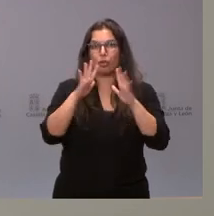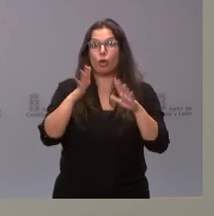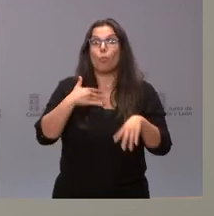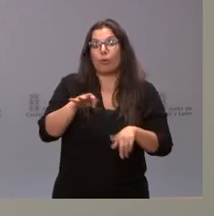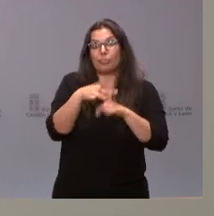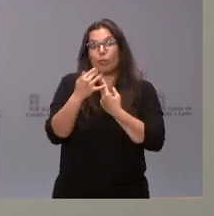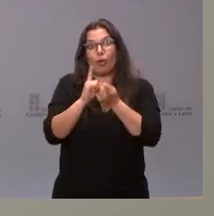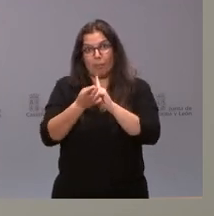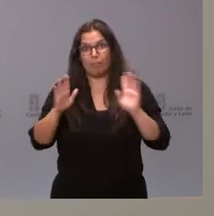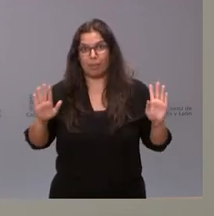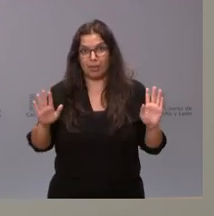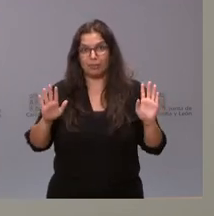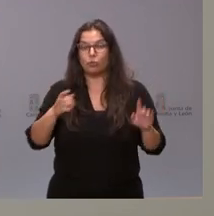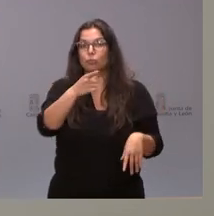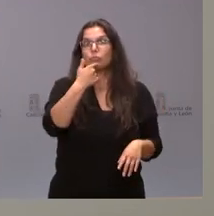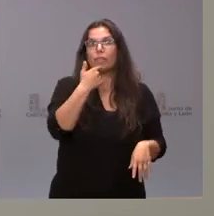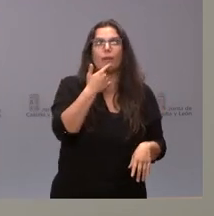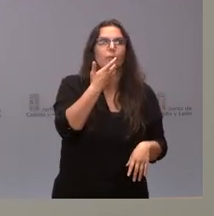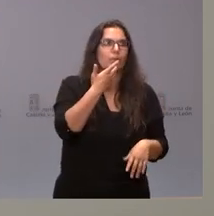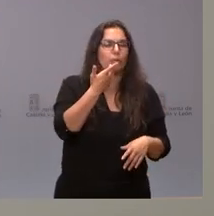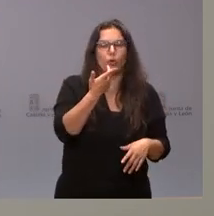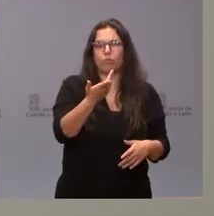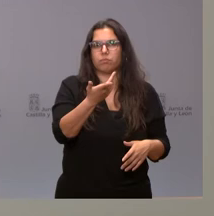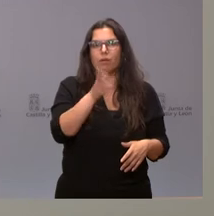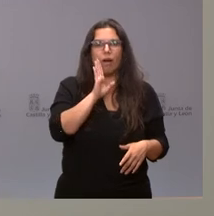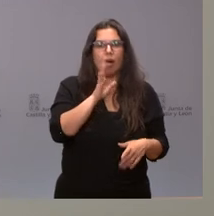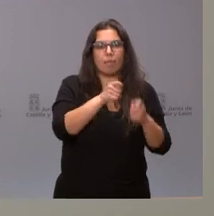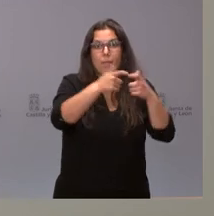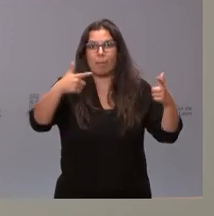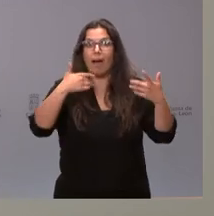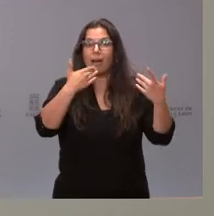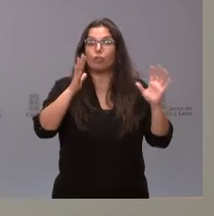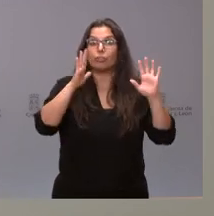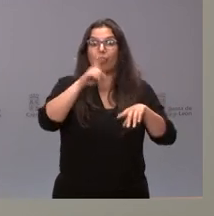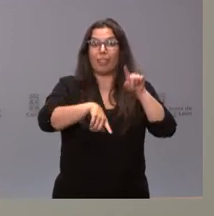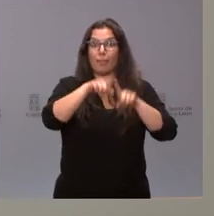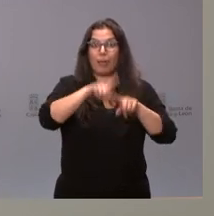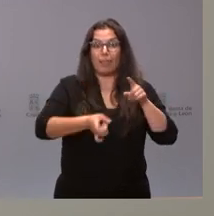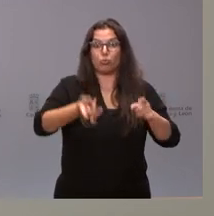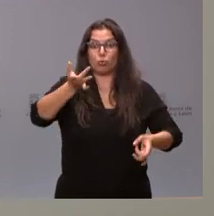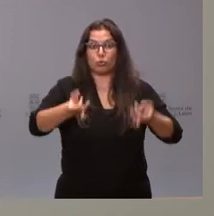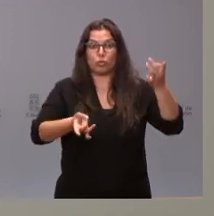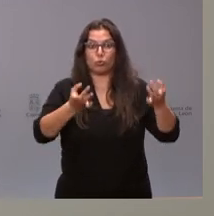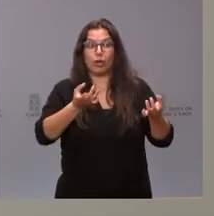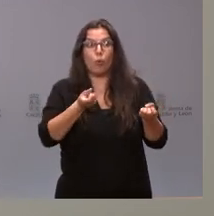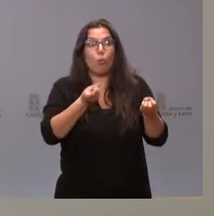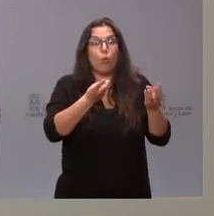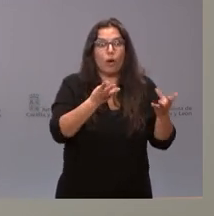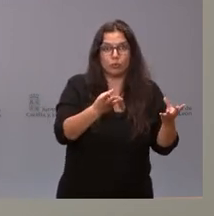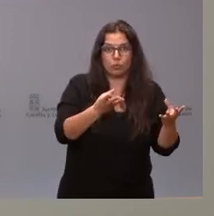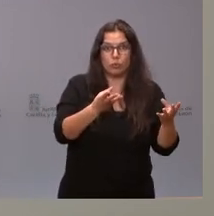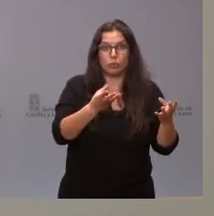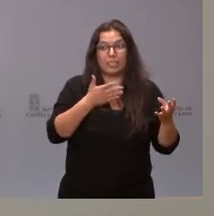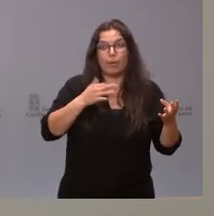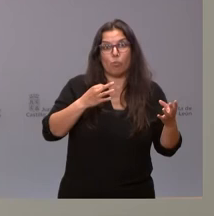circunstancias. Y usted hablaba de alguna de esas circunstancias. Lógicamente, en función del número de casos que hay y de la capacidad de aislamiento